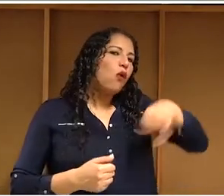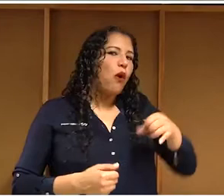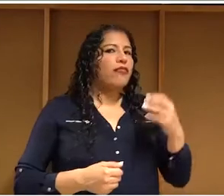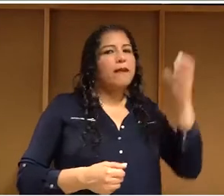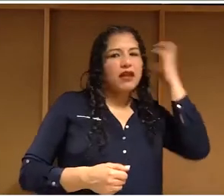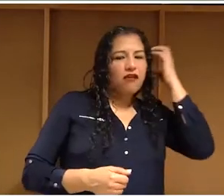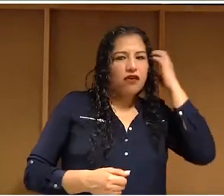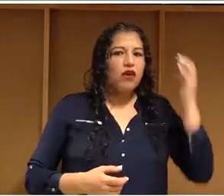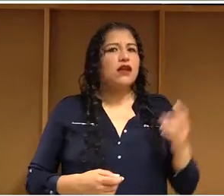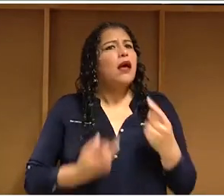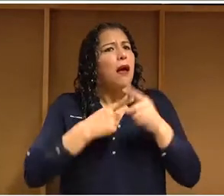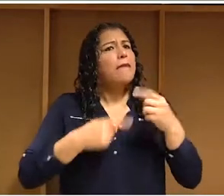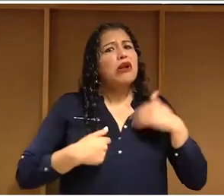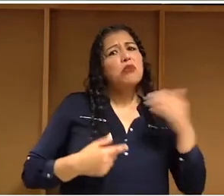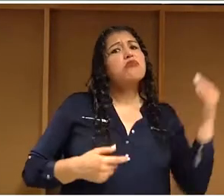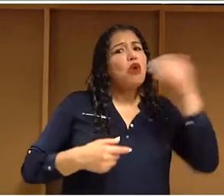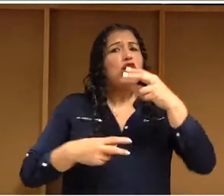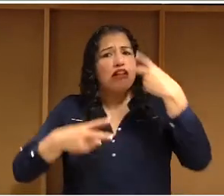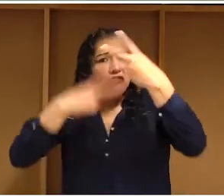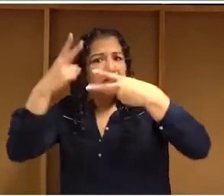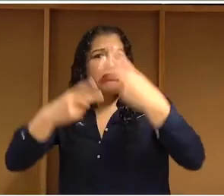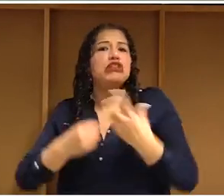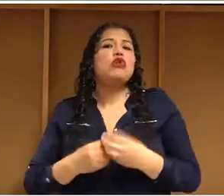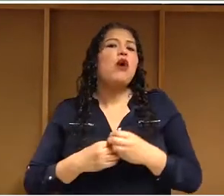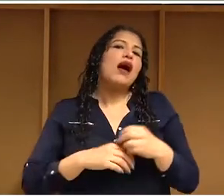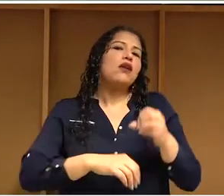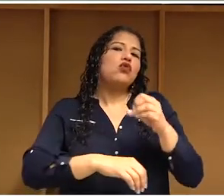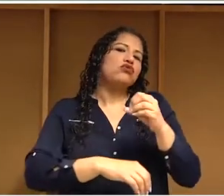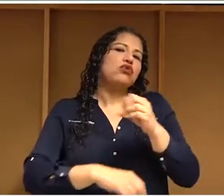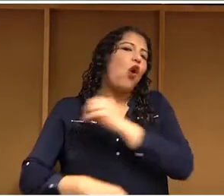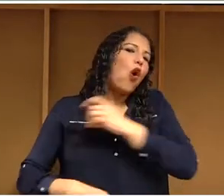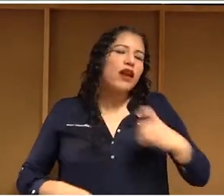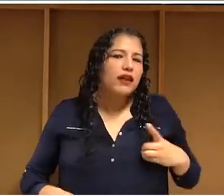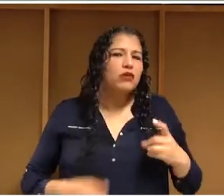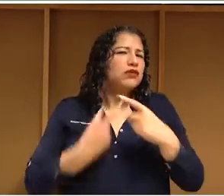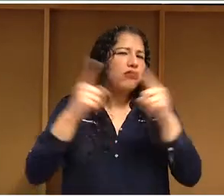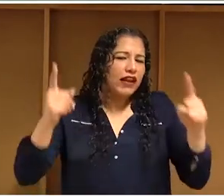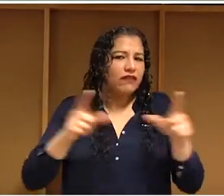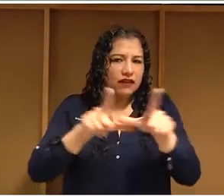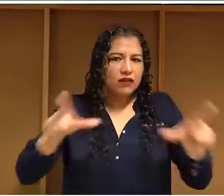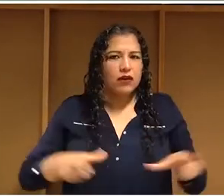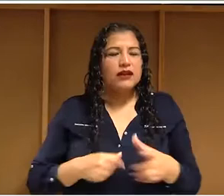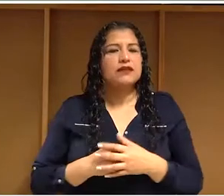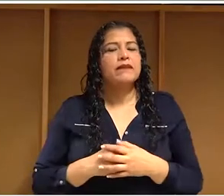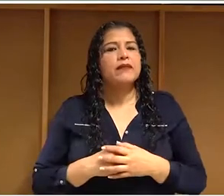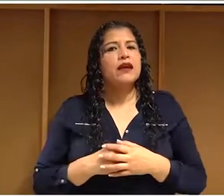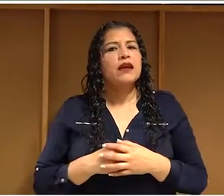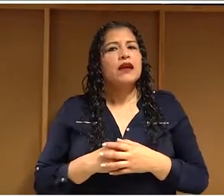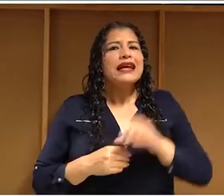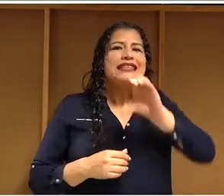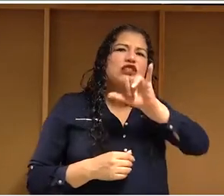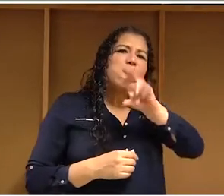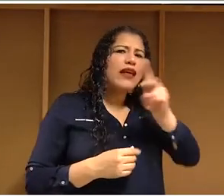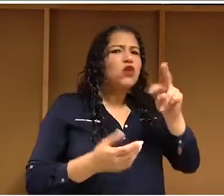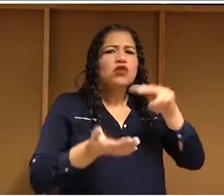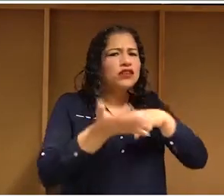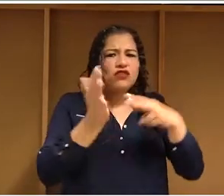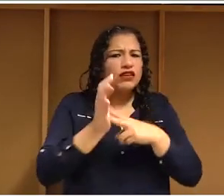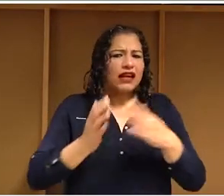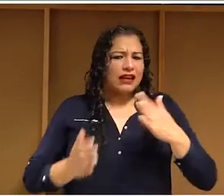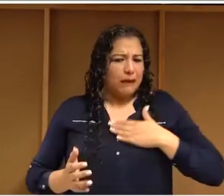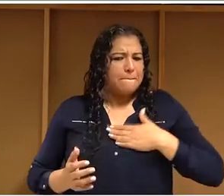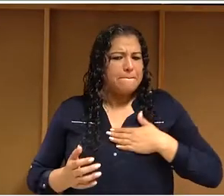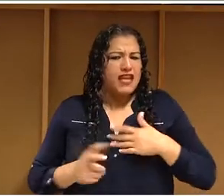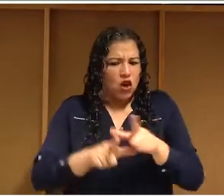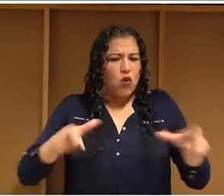Los Olivos, disfrutarlo como si fuera un ciudadano. Uno no es ciudadano en términos de un título de propiedad, porque la mayoría de nosotros ni siquiera tiene un título de